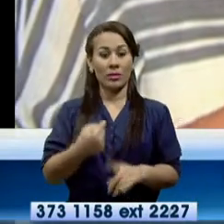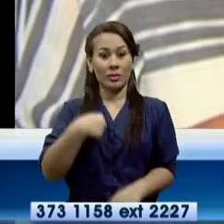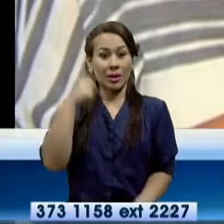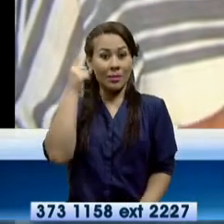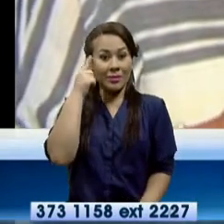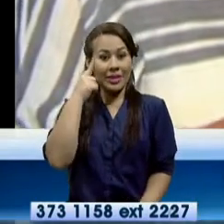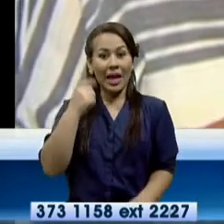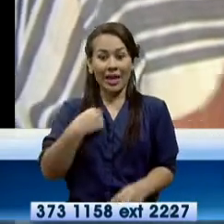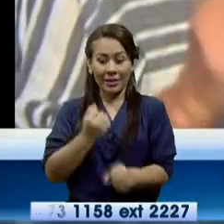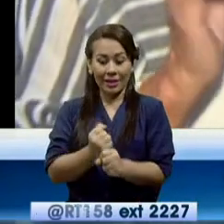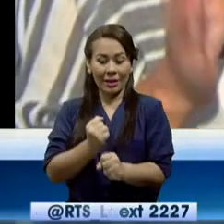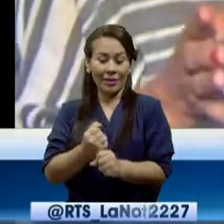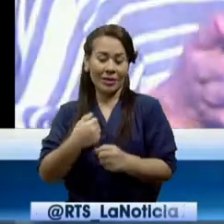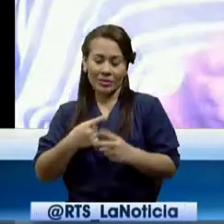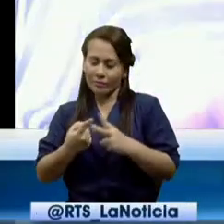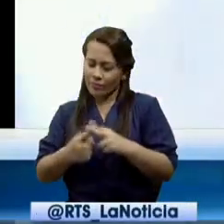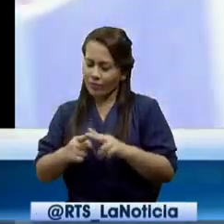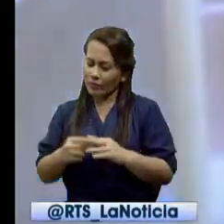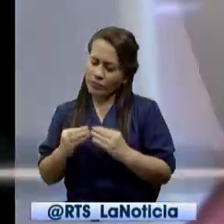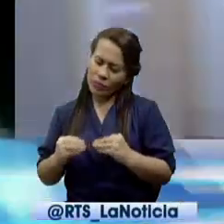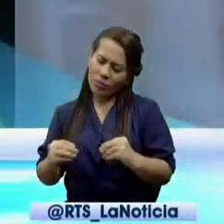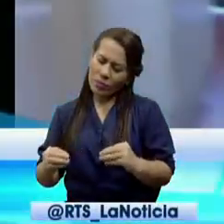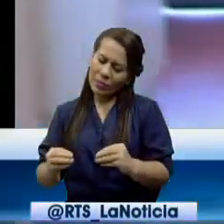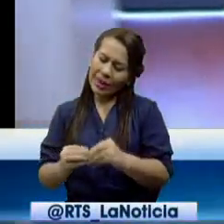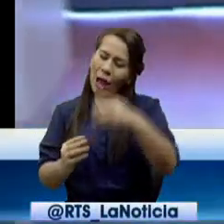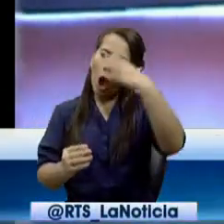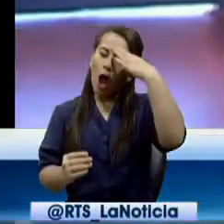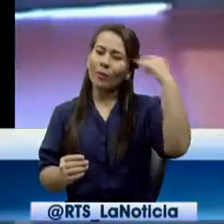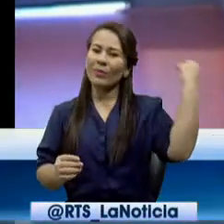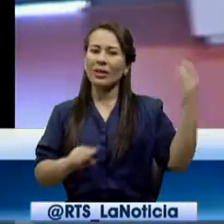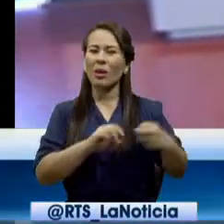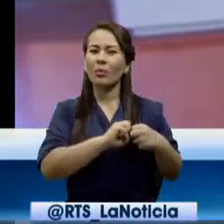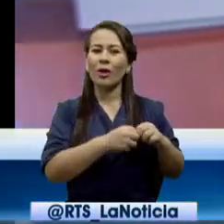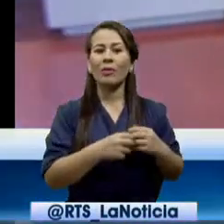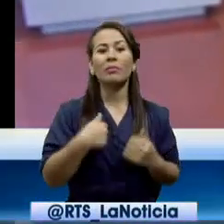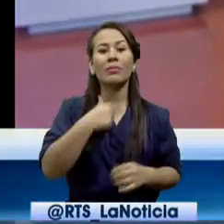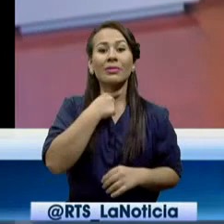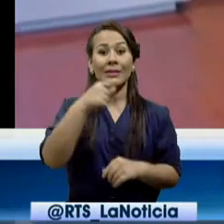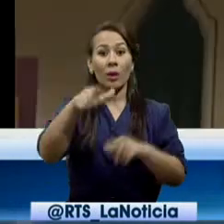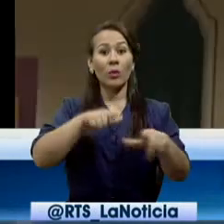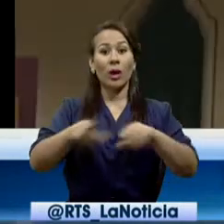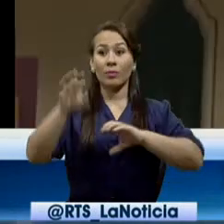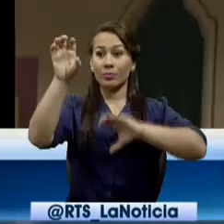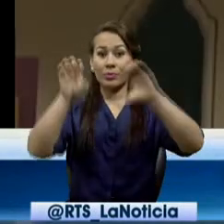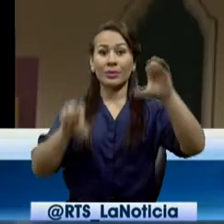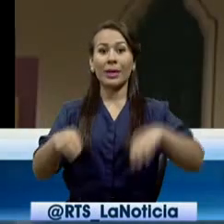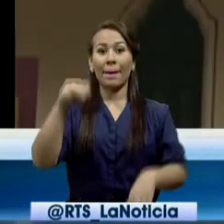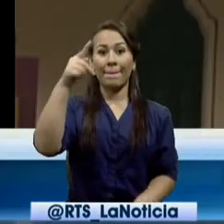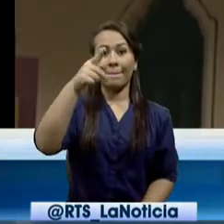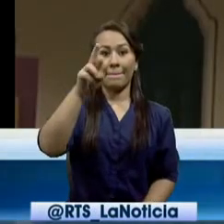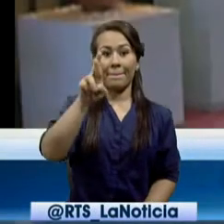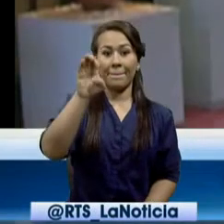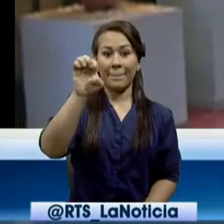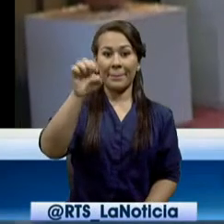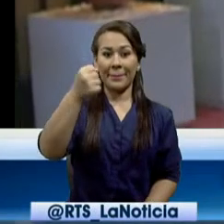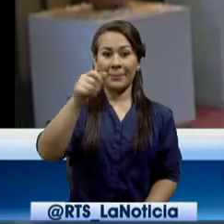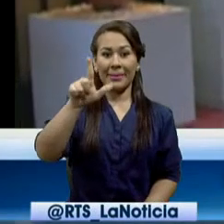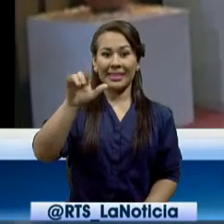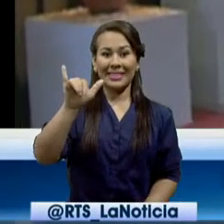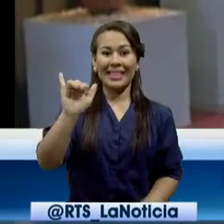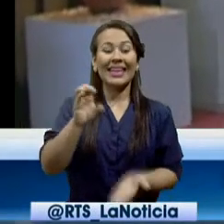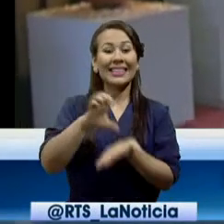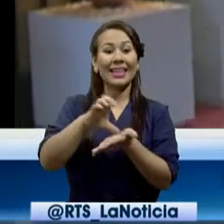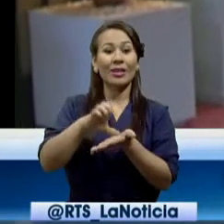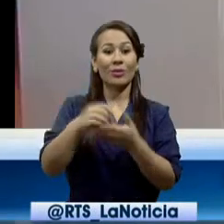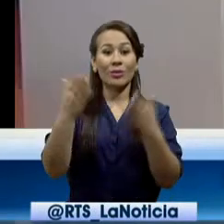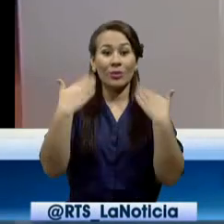realizando tu trabajo te olvidas de todo. Hasta el 26 de marzo estarán en el Museo Presley Norton exhibiendo parte de sus creaciones. Y dentro